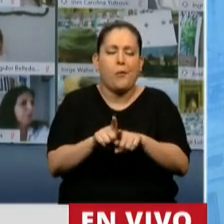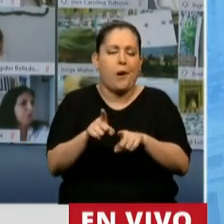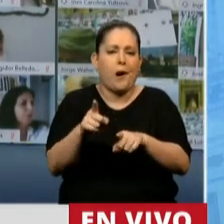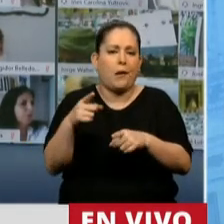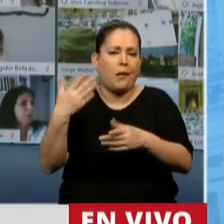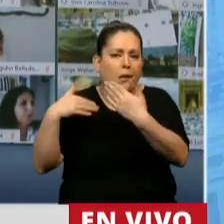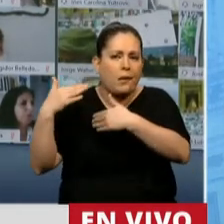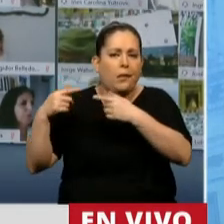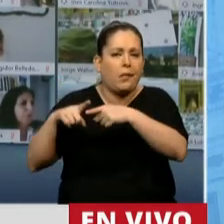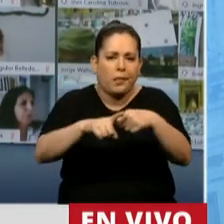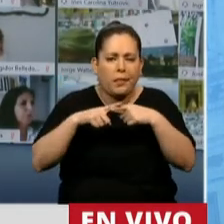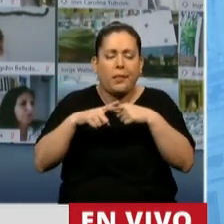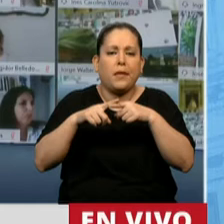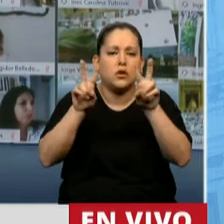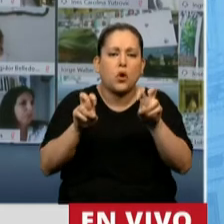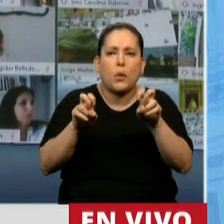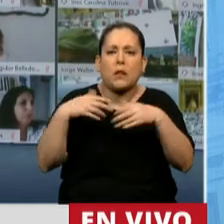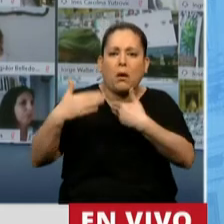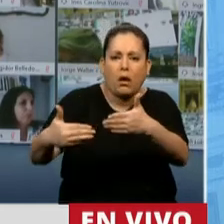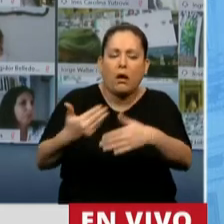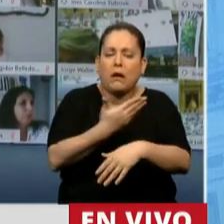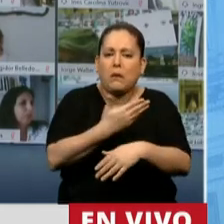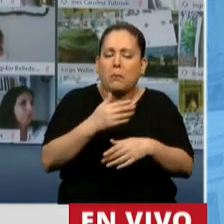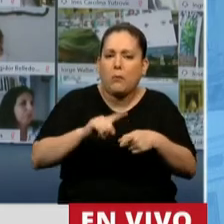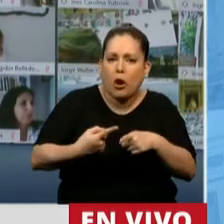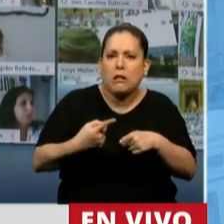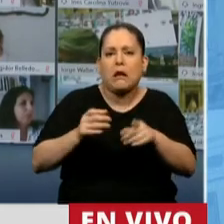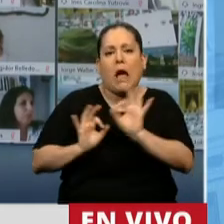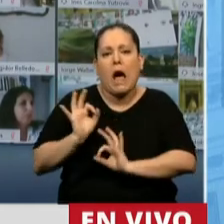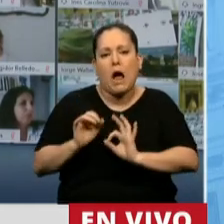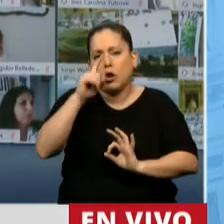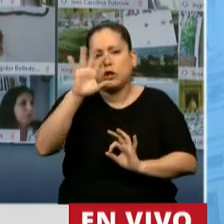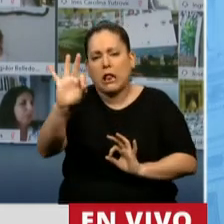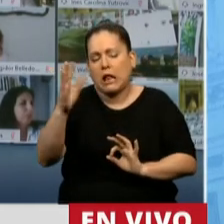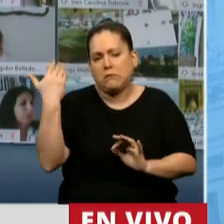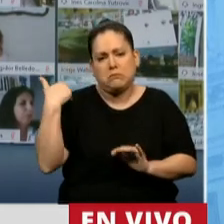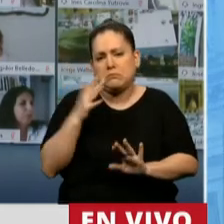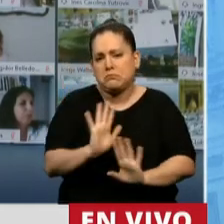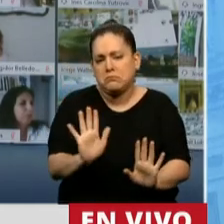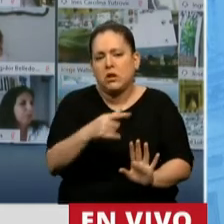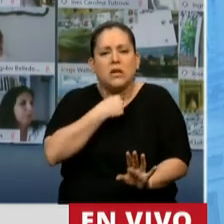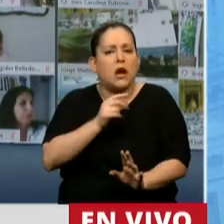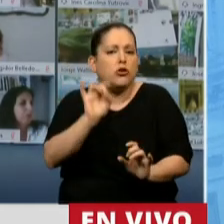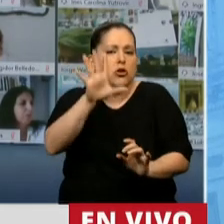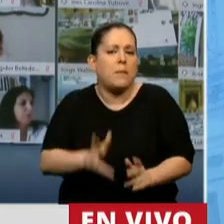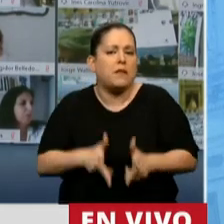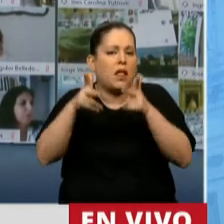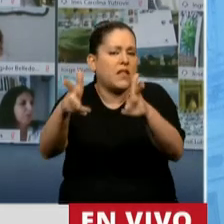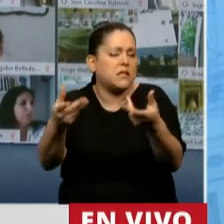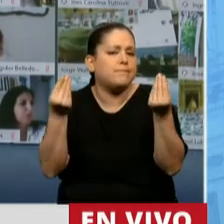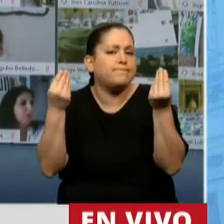ni generar un debate sobre el desarrollo político de la década del 70. Simplemente decir que